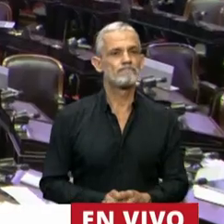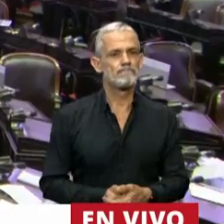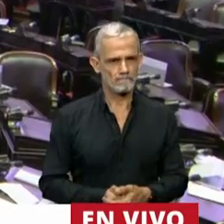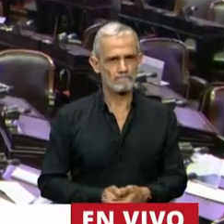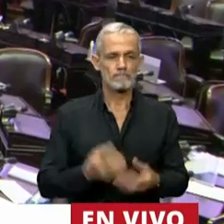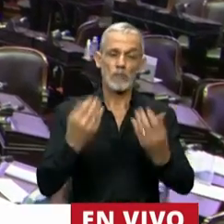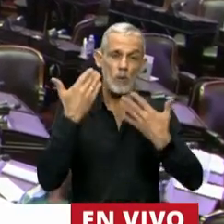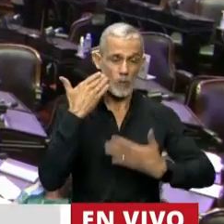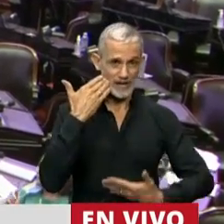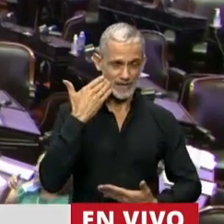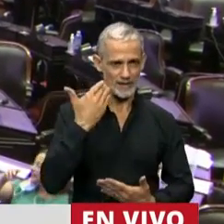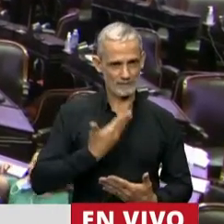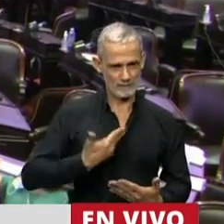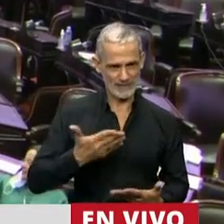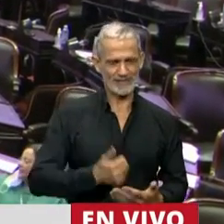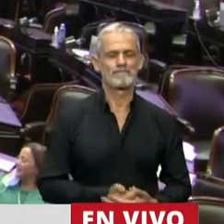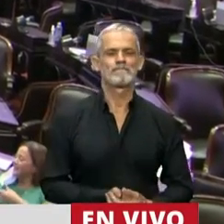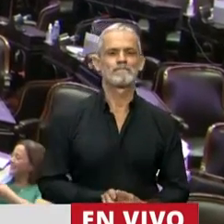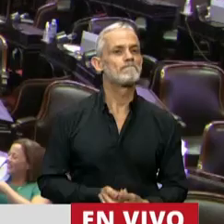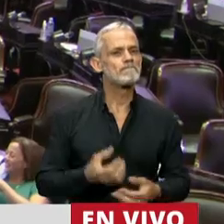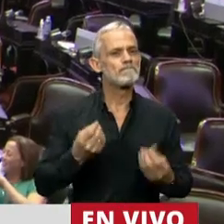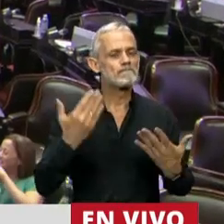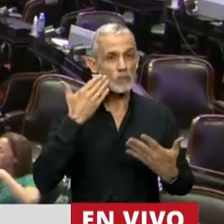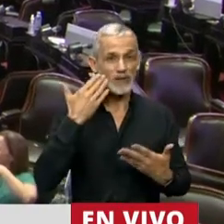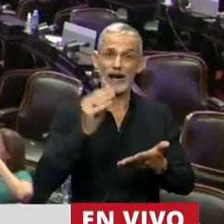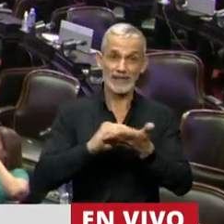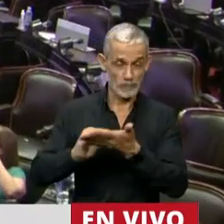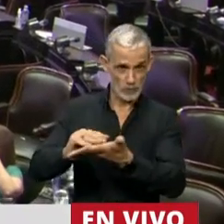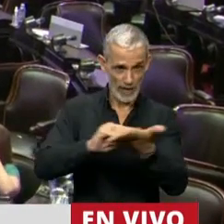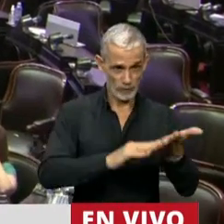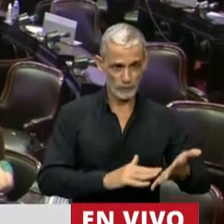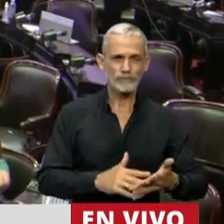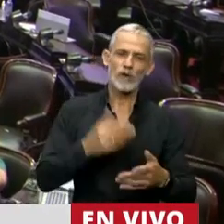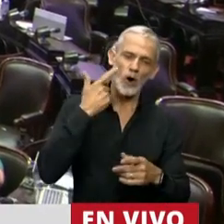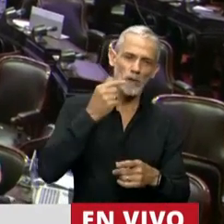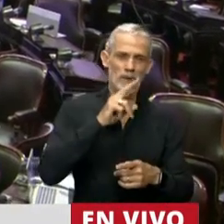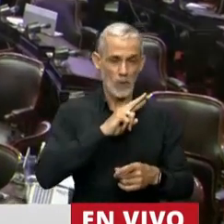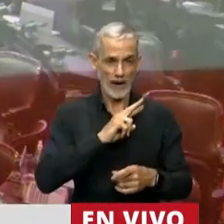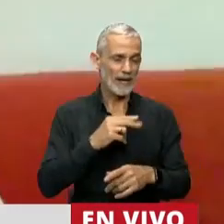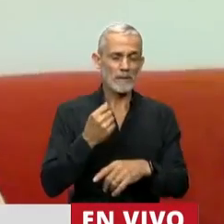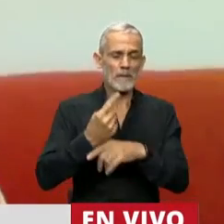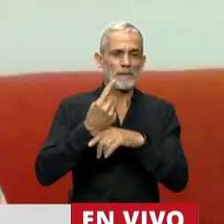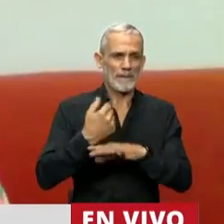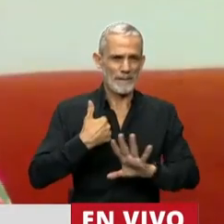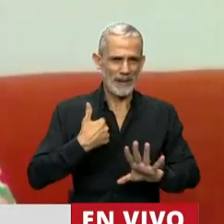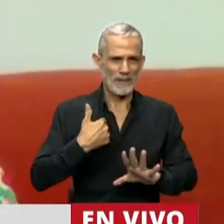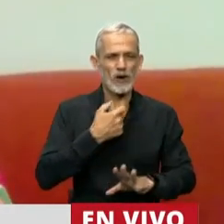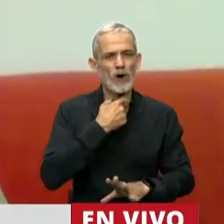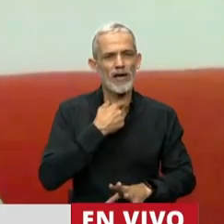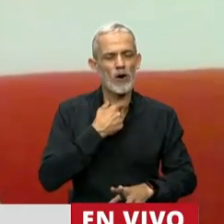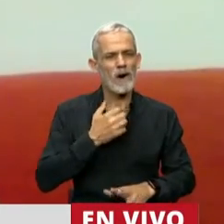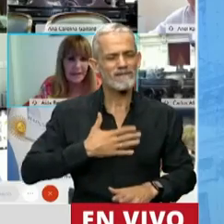Buenas tardes, señor presidente. Buenas tardes a los diputados, diputadas. En primer lugar, quiero